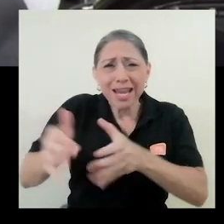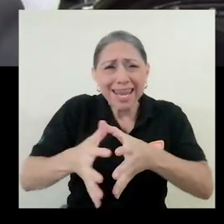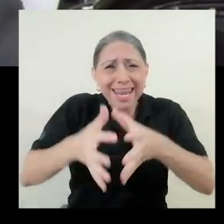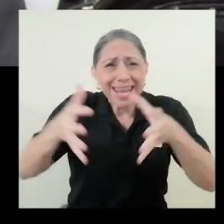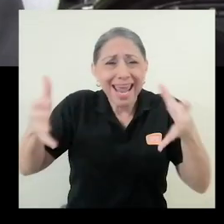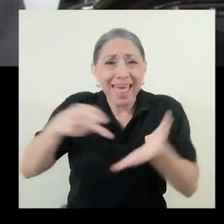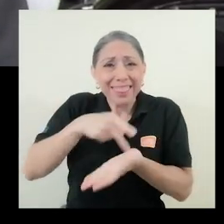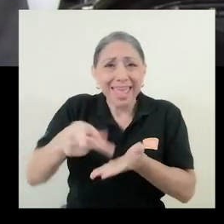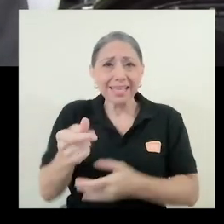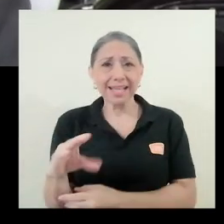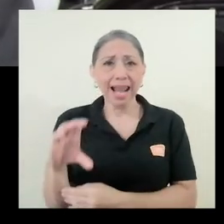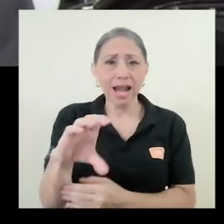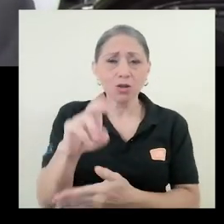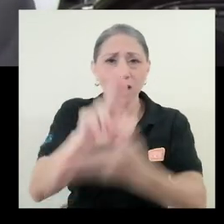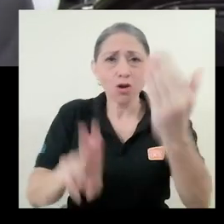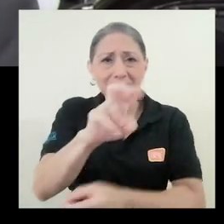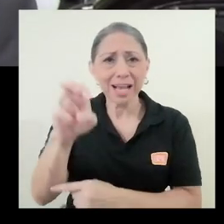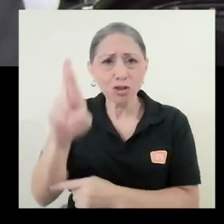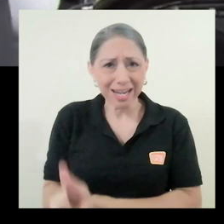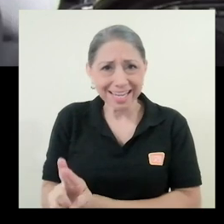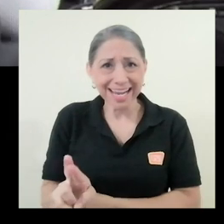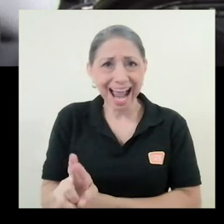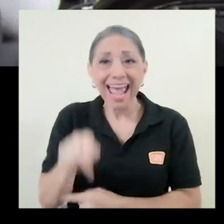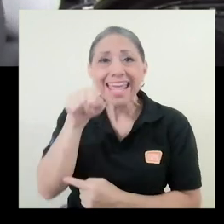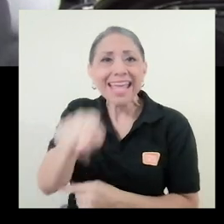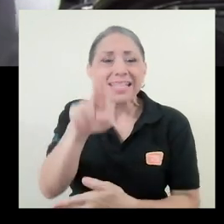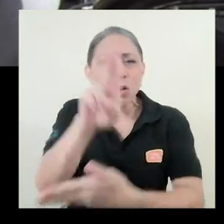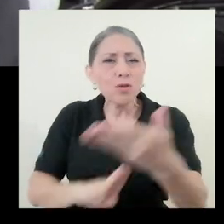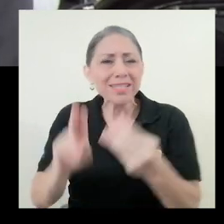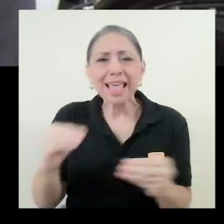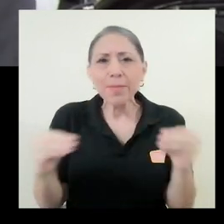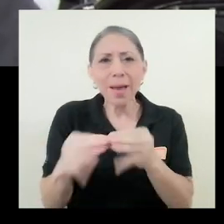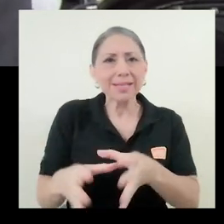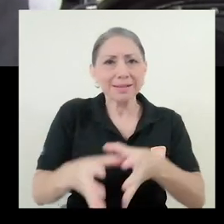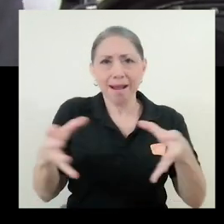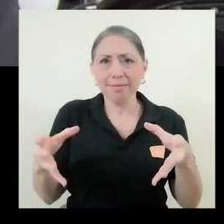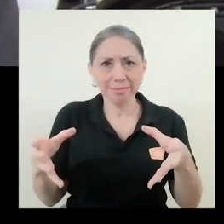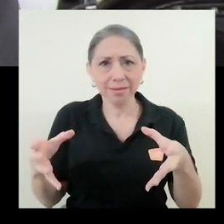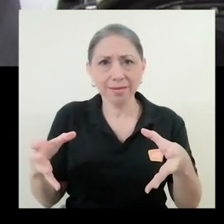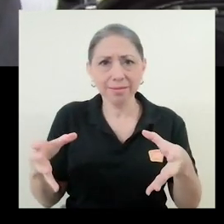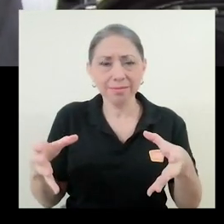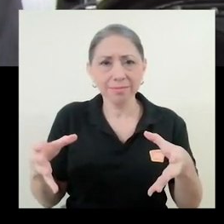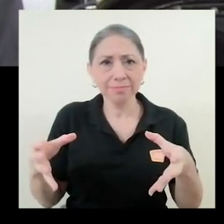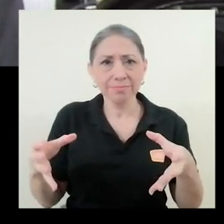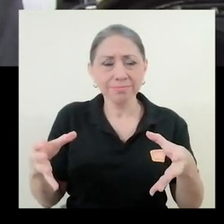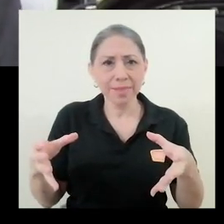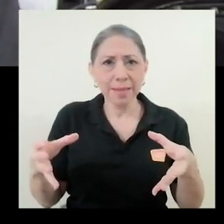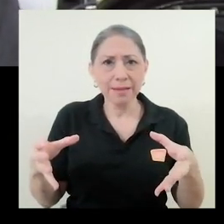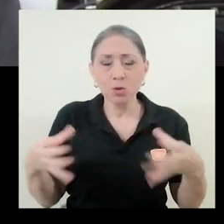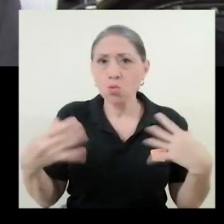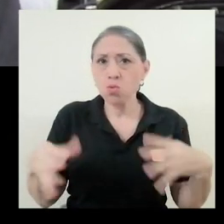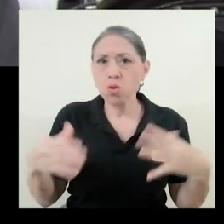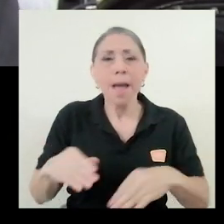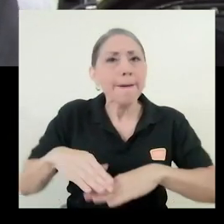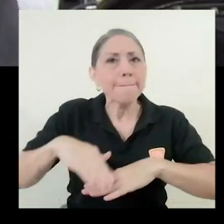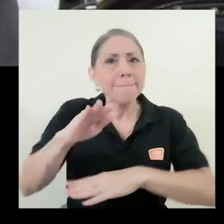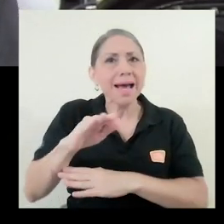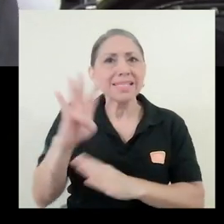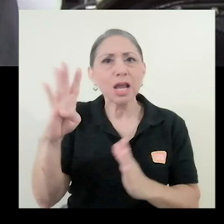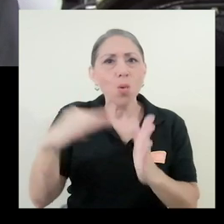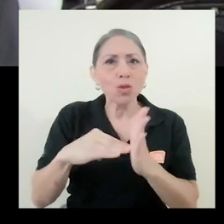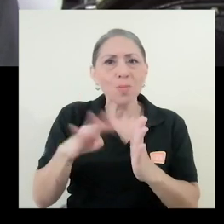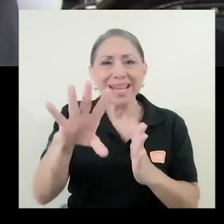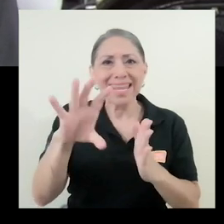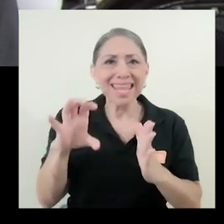de los salarios de la Universidad de Costa Rica, que es la universidad más grande, más de 4